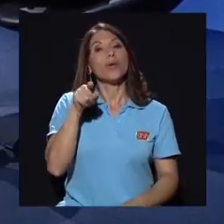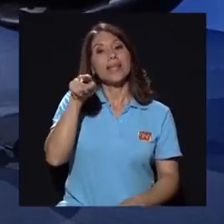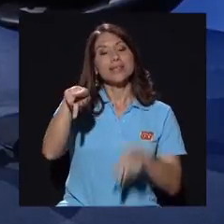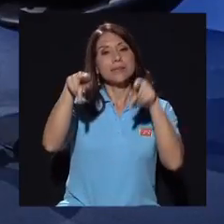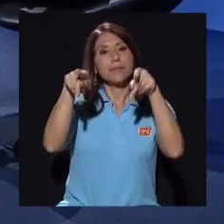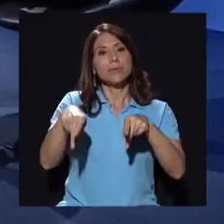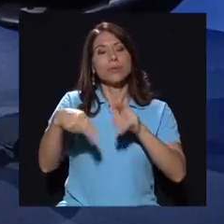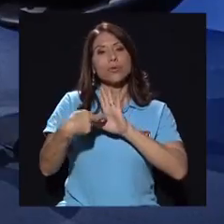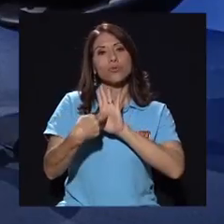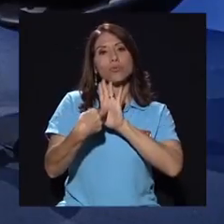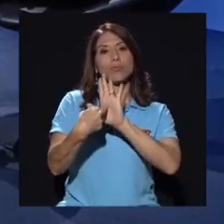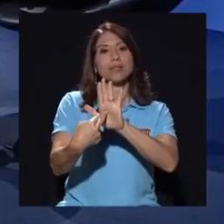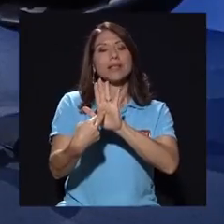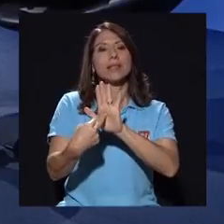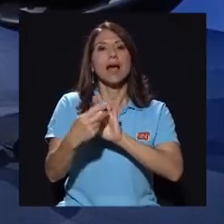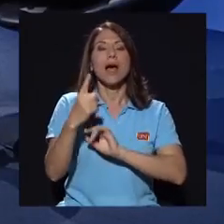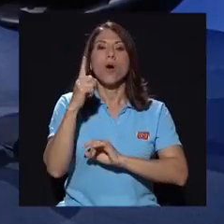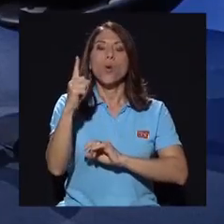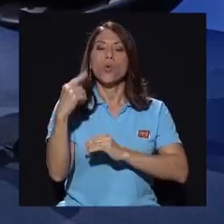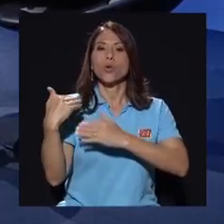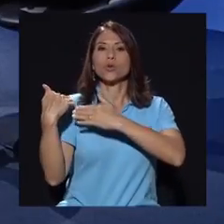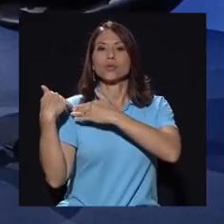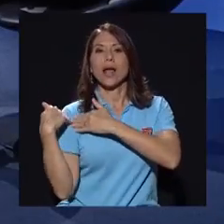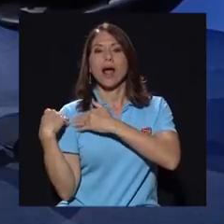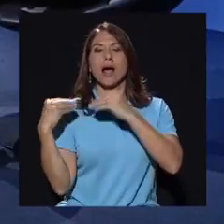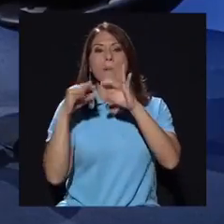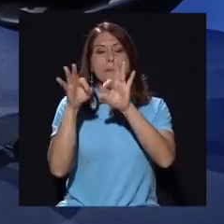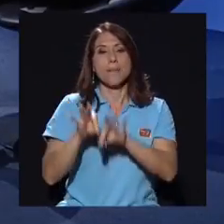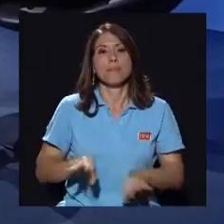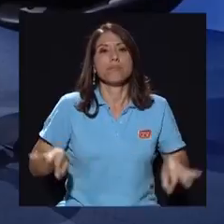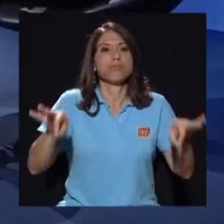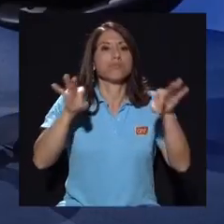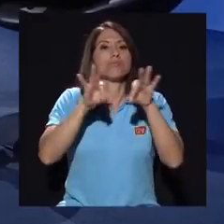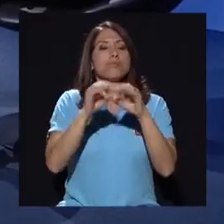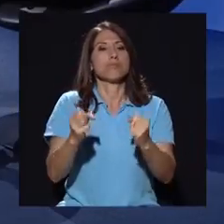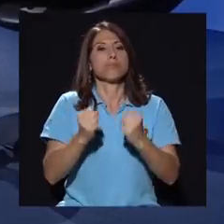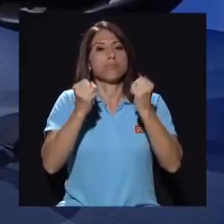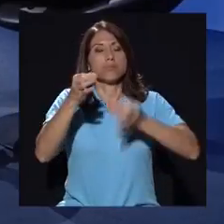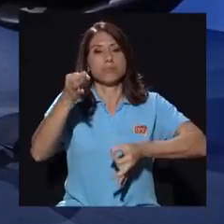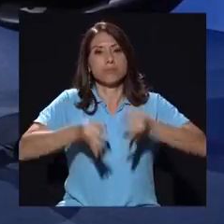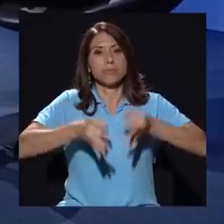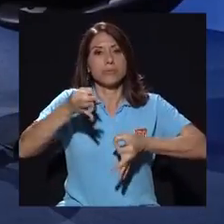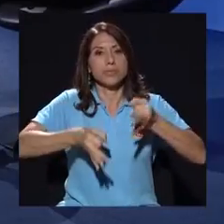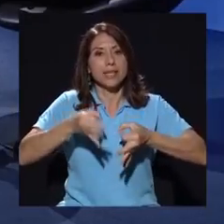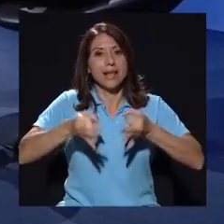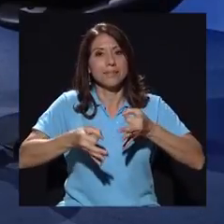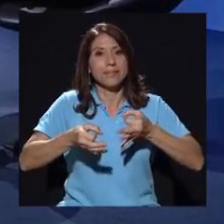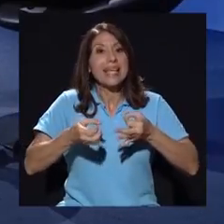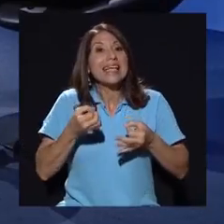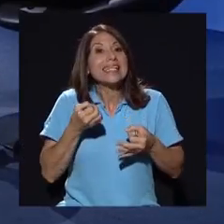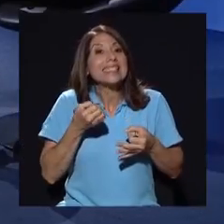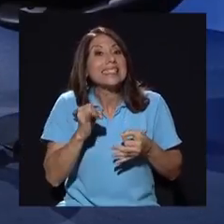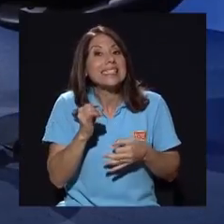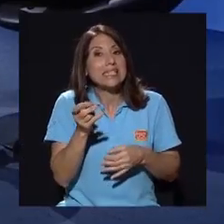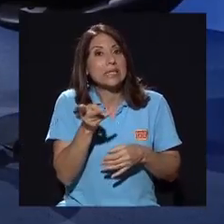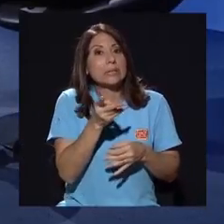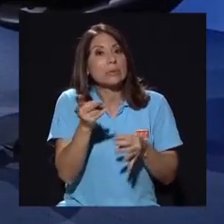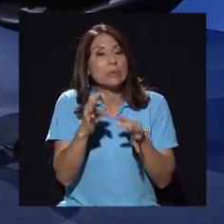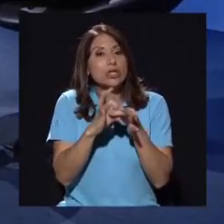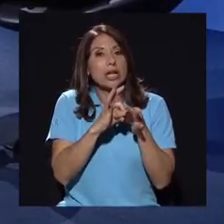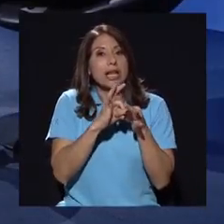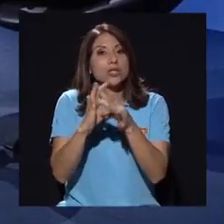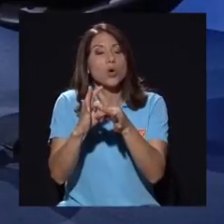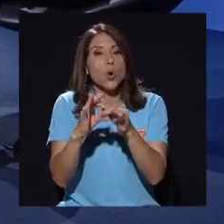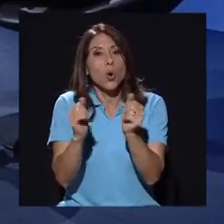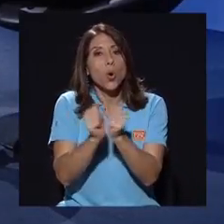una persona que representa uno de los cargos más importantes del Poder Judicial. Si había alguna